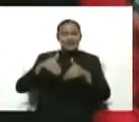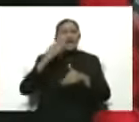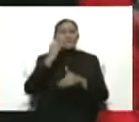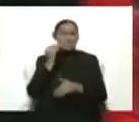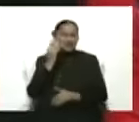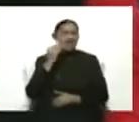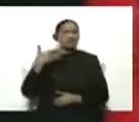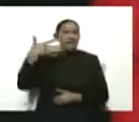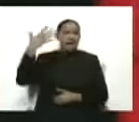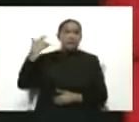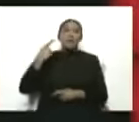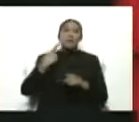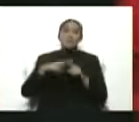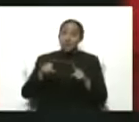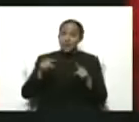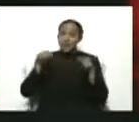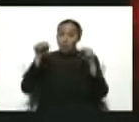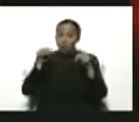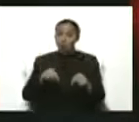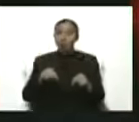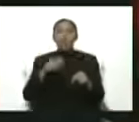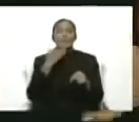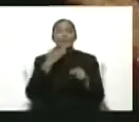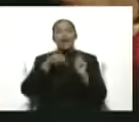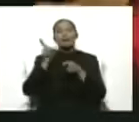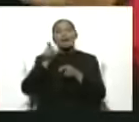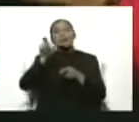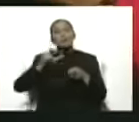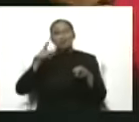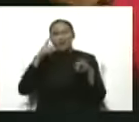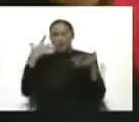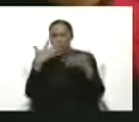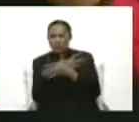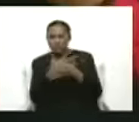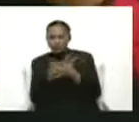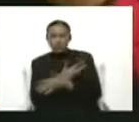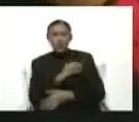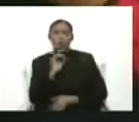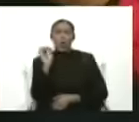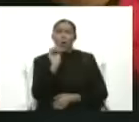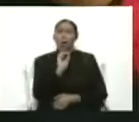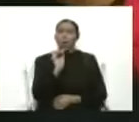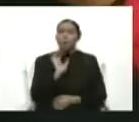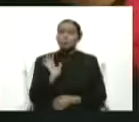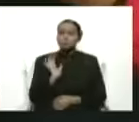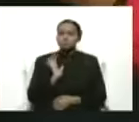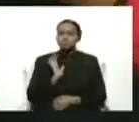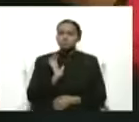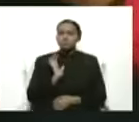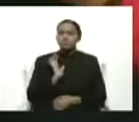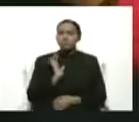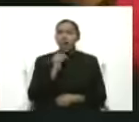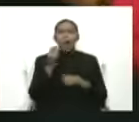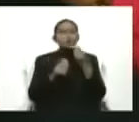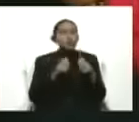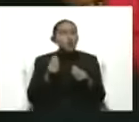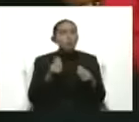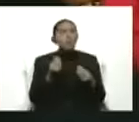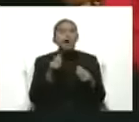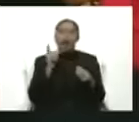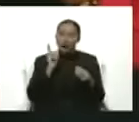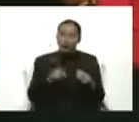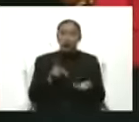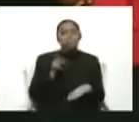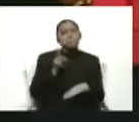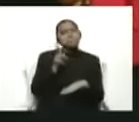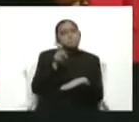especie de confusión que están tratando de hacer un sector de Venezuela, entonces usted